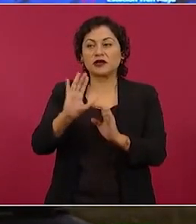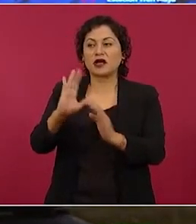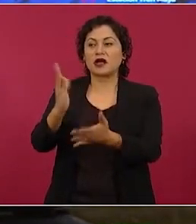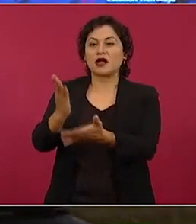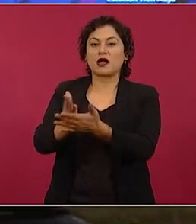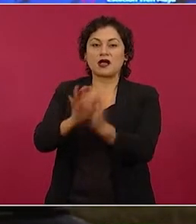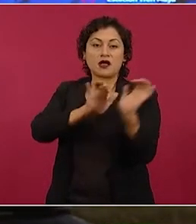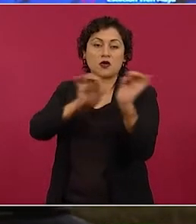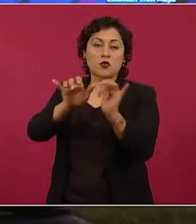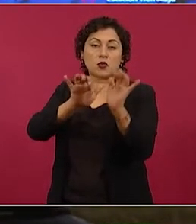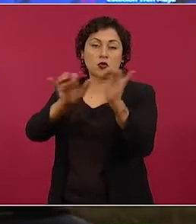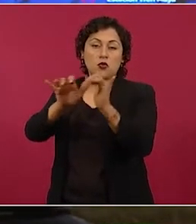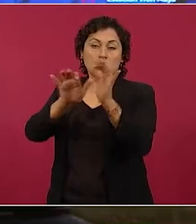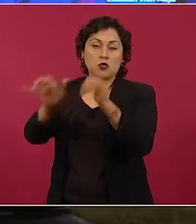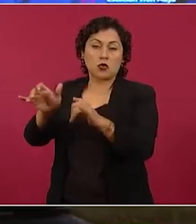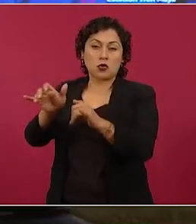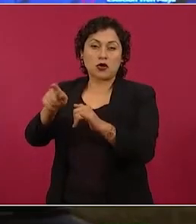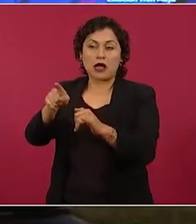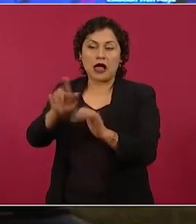cuando menos un año.